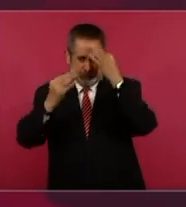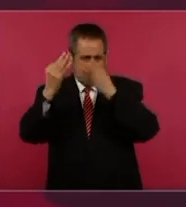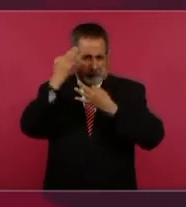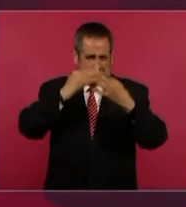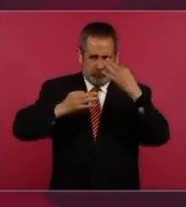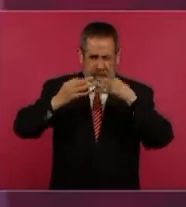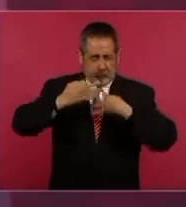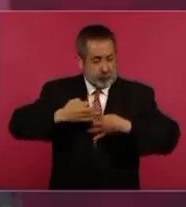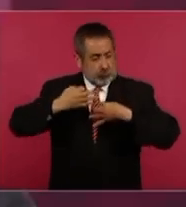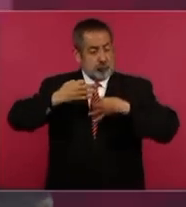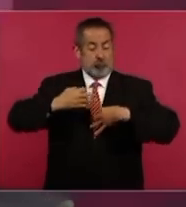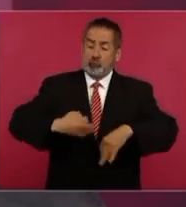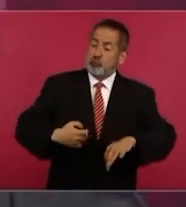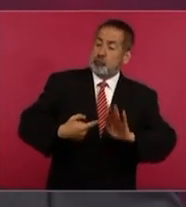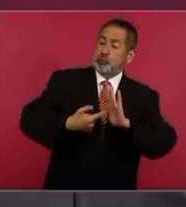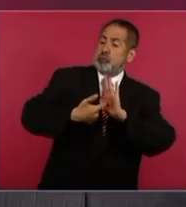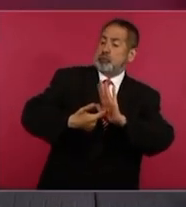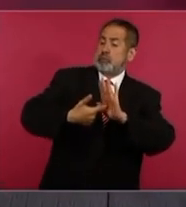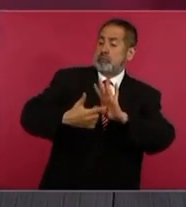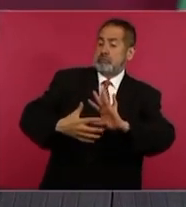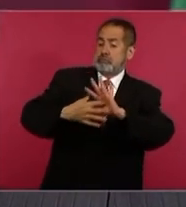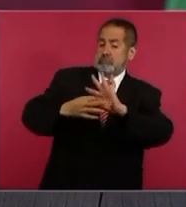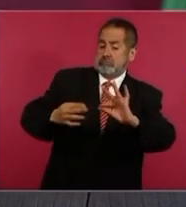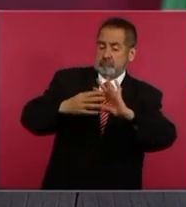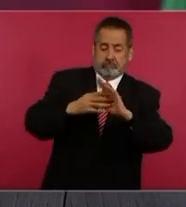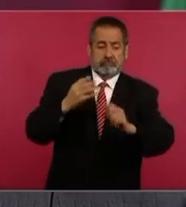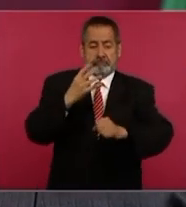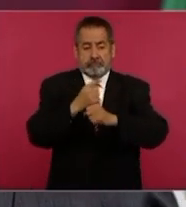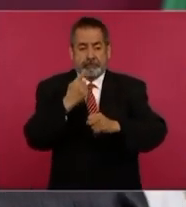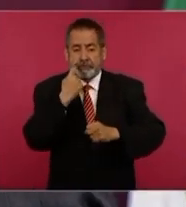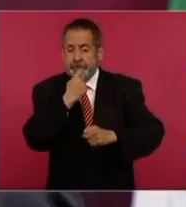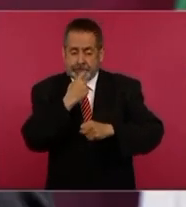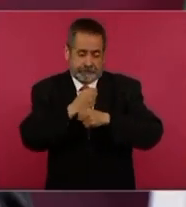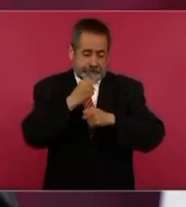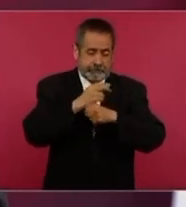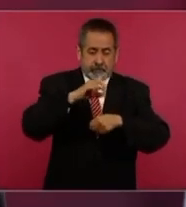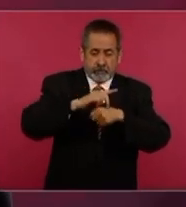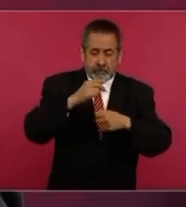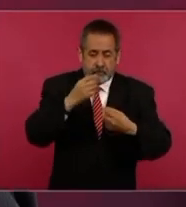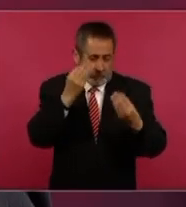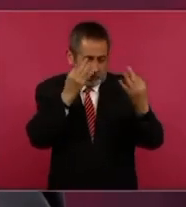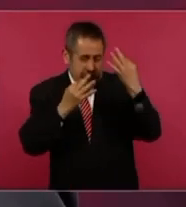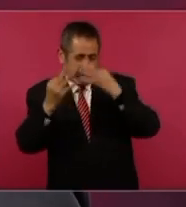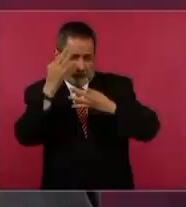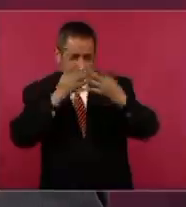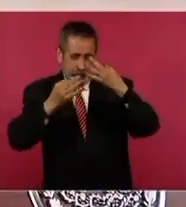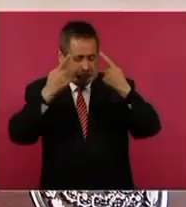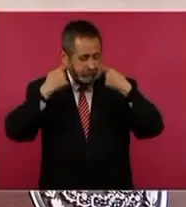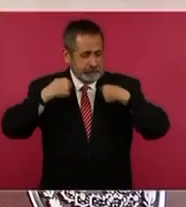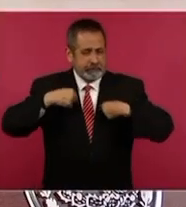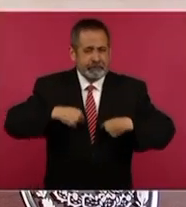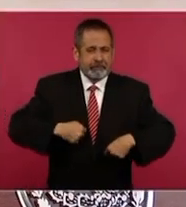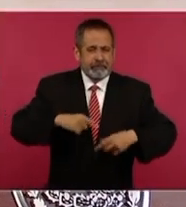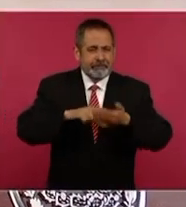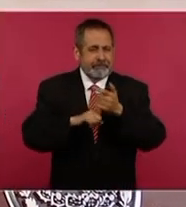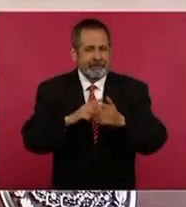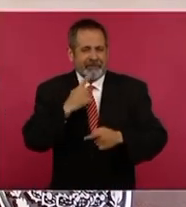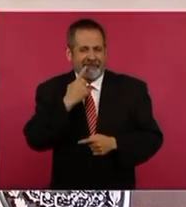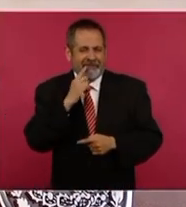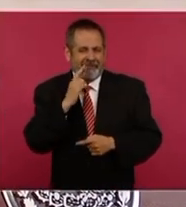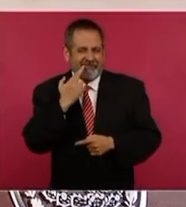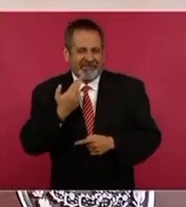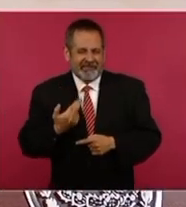si se compone los dientes, si se afila los colmillos, si los tiene muy grandes,